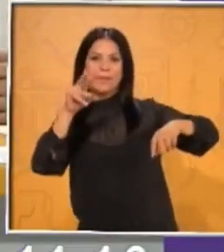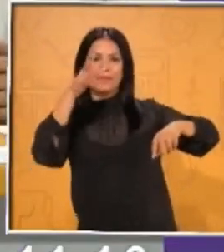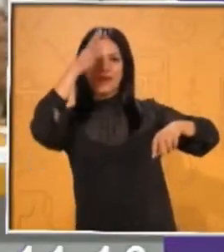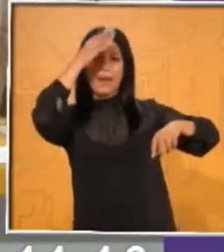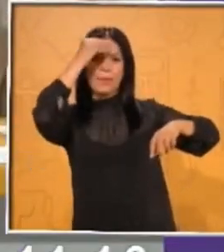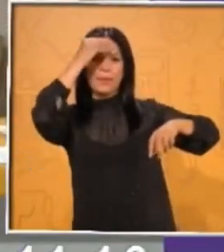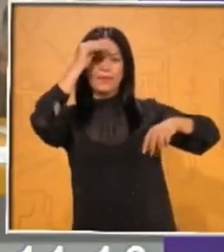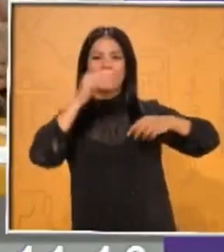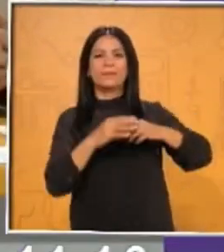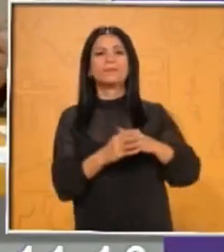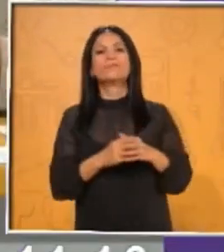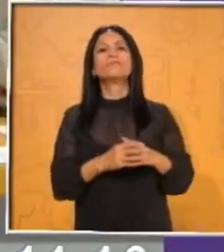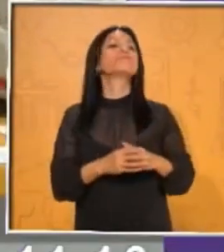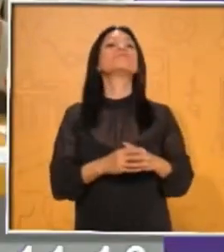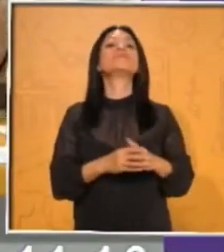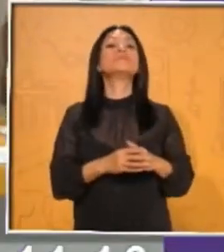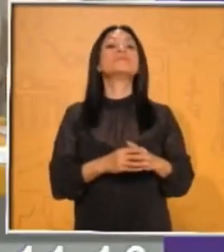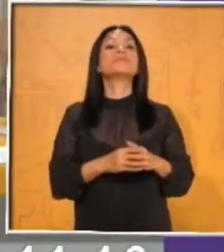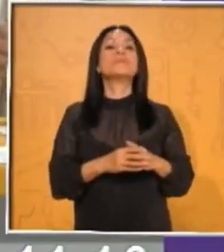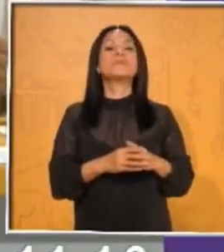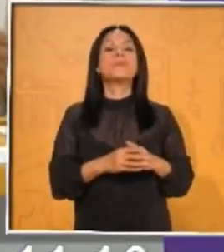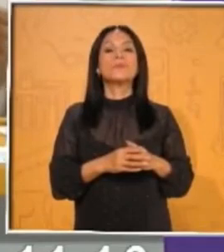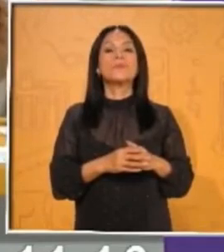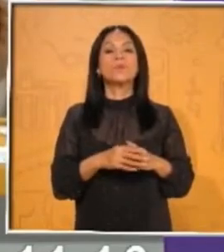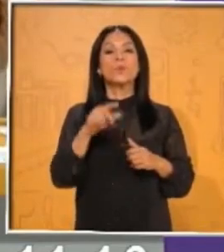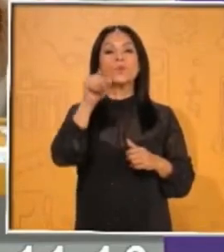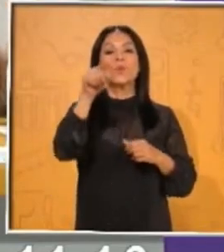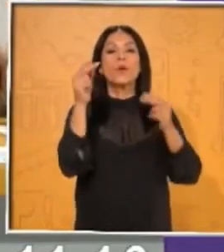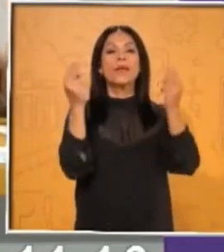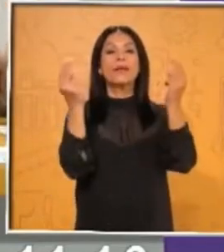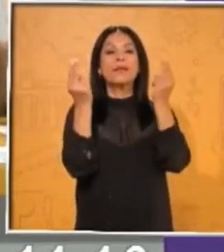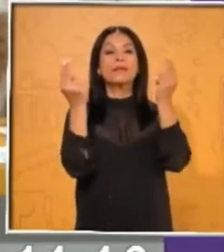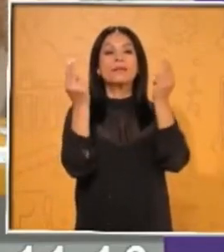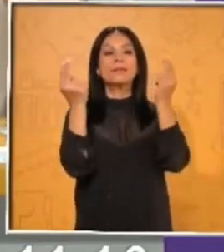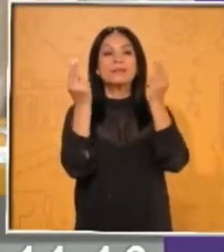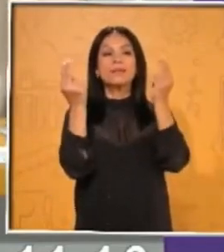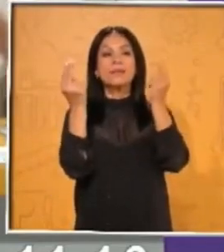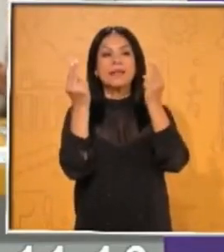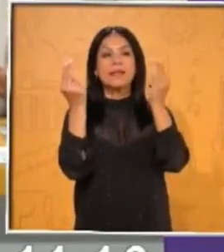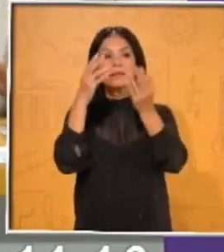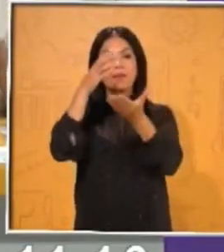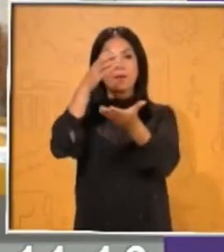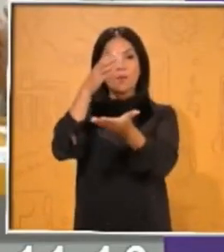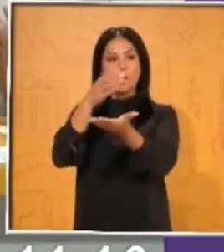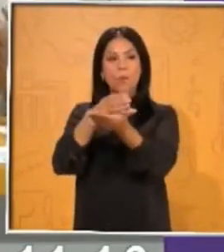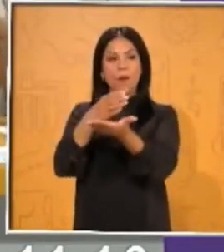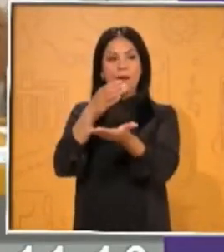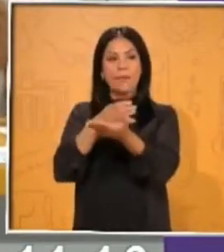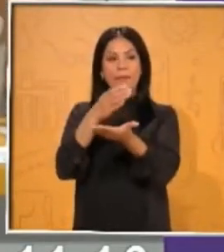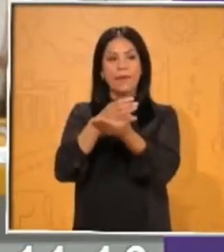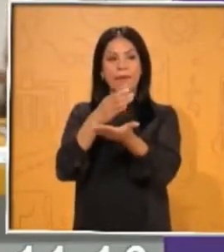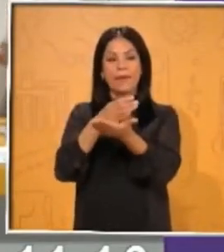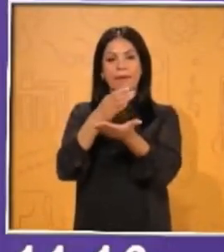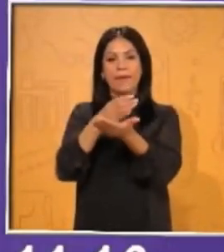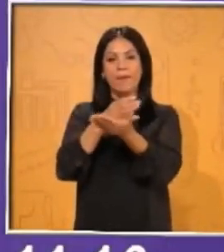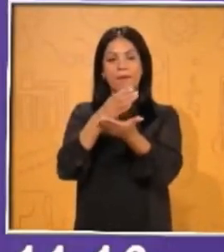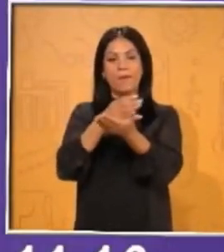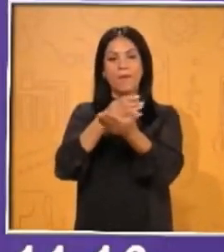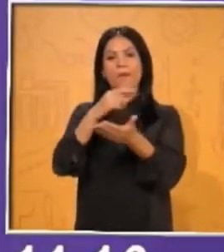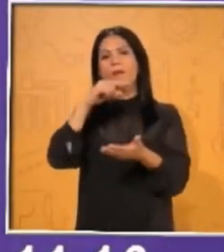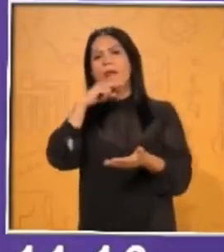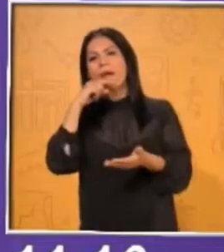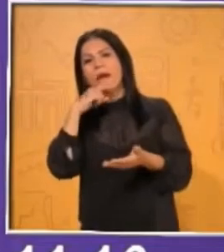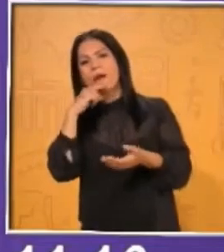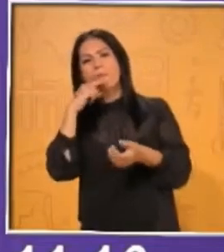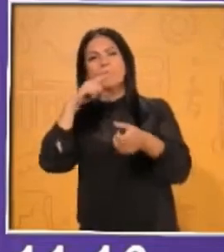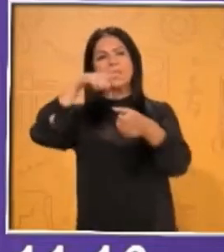Y como en otras ocasiones te hemos dicho, vas a necesitar tener tu libreta, tener un lápiz, tener ahí colores si crees que quieres